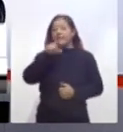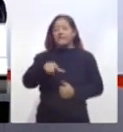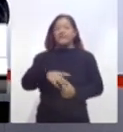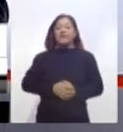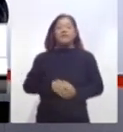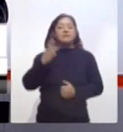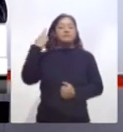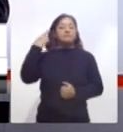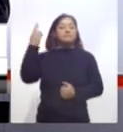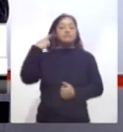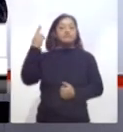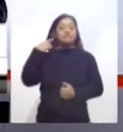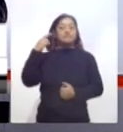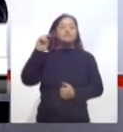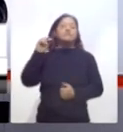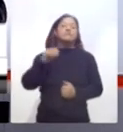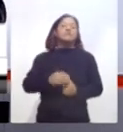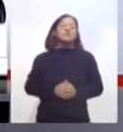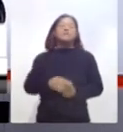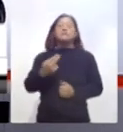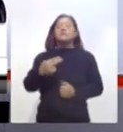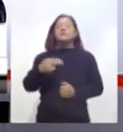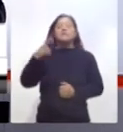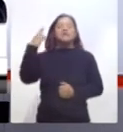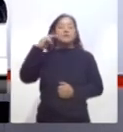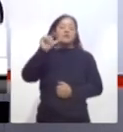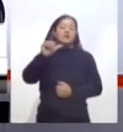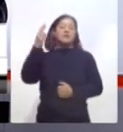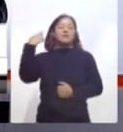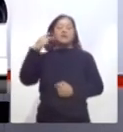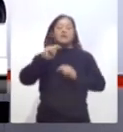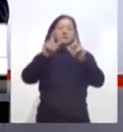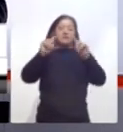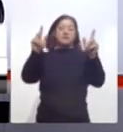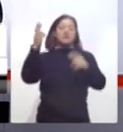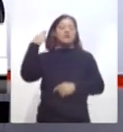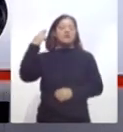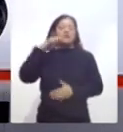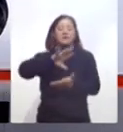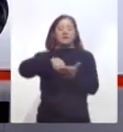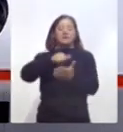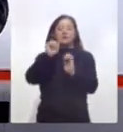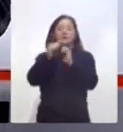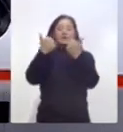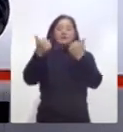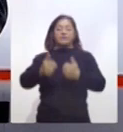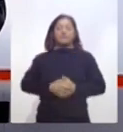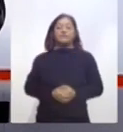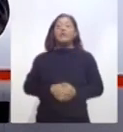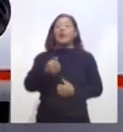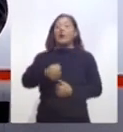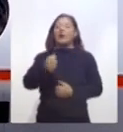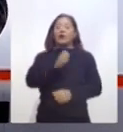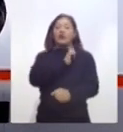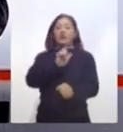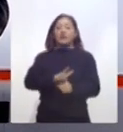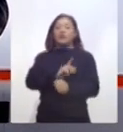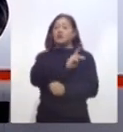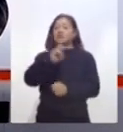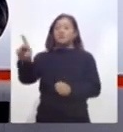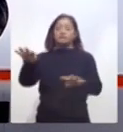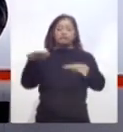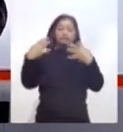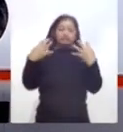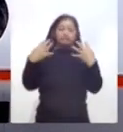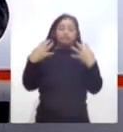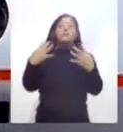por escucharnos en este momento en Radio Altiplano, Radio Tlaxcala y Radio Calpulalpan. Un saludo muy especial a quienes nos siguen por